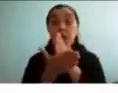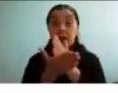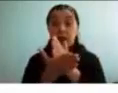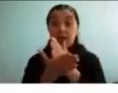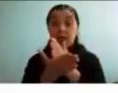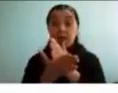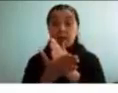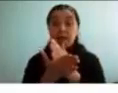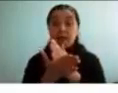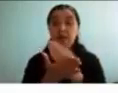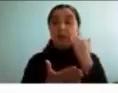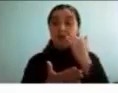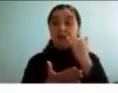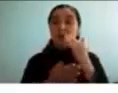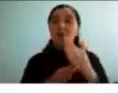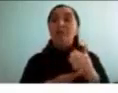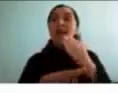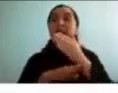la etapa preescolar